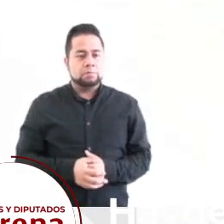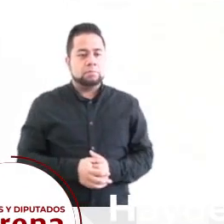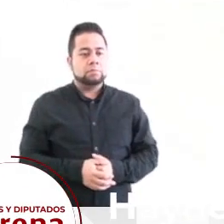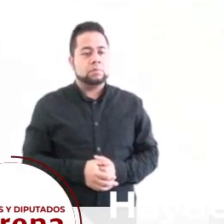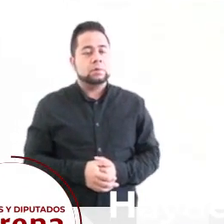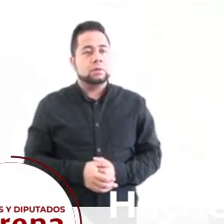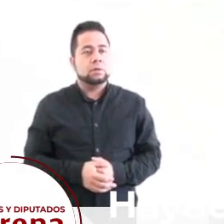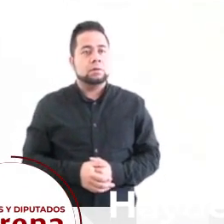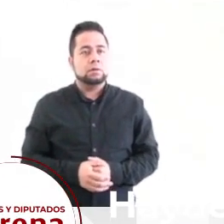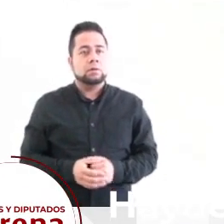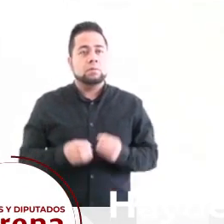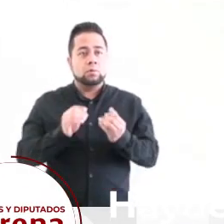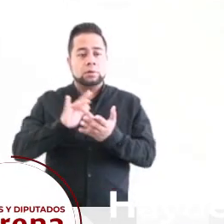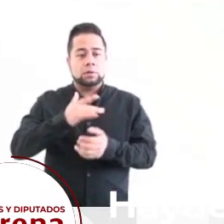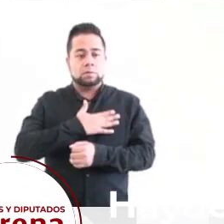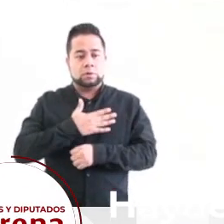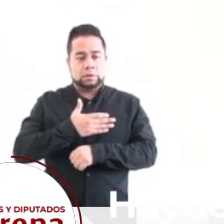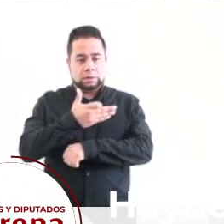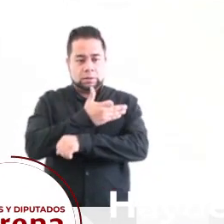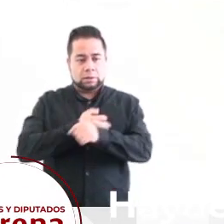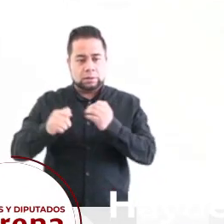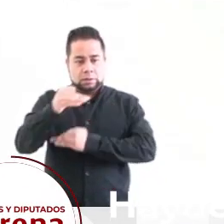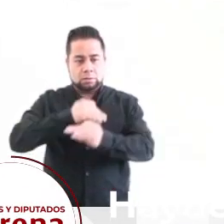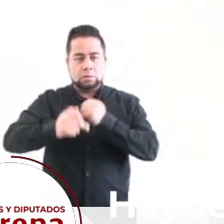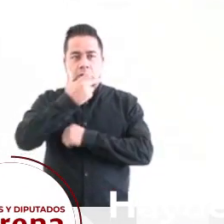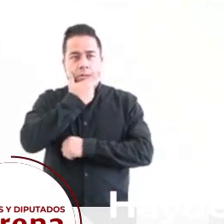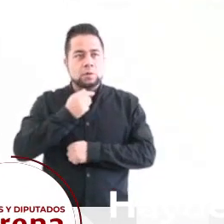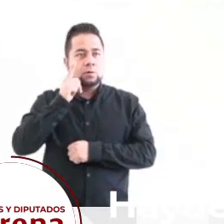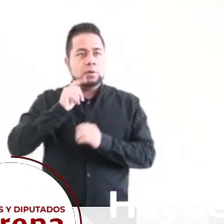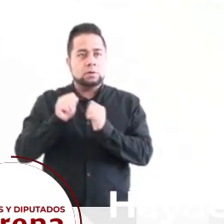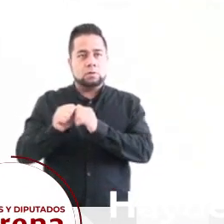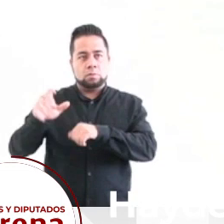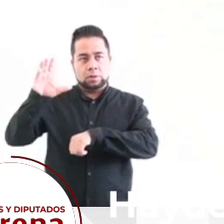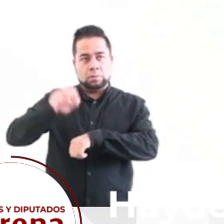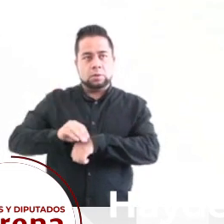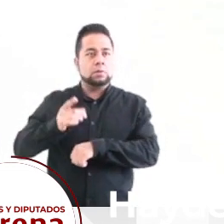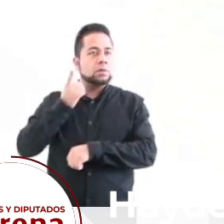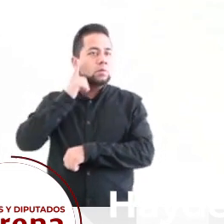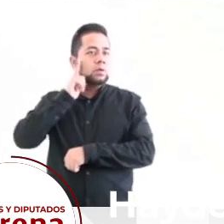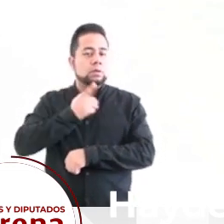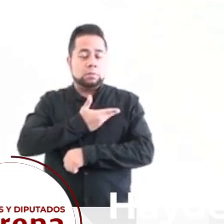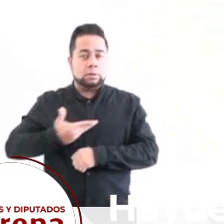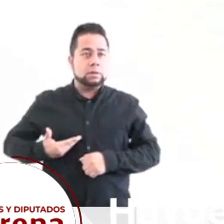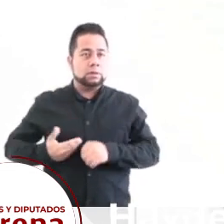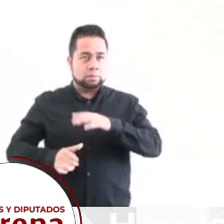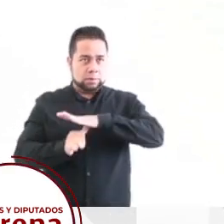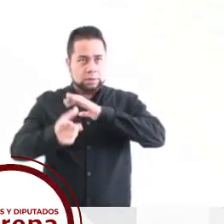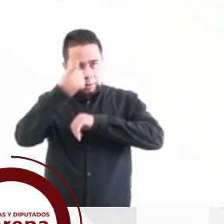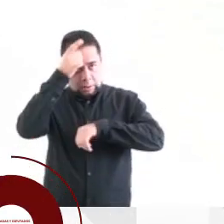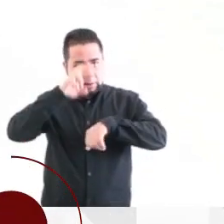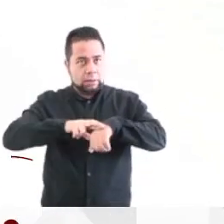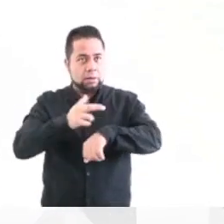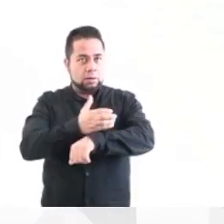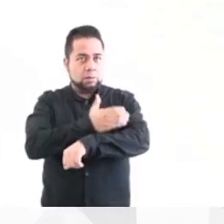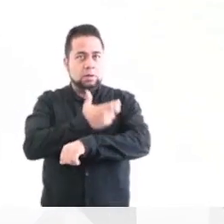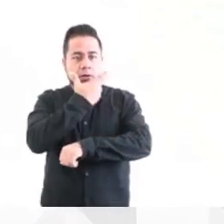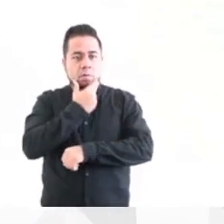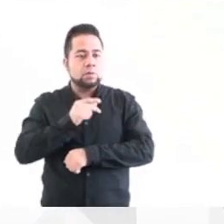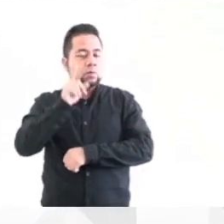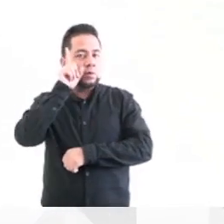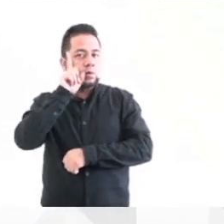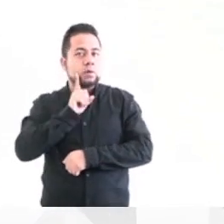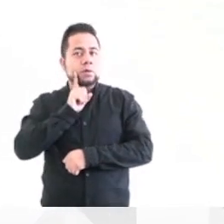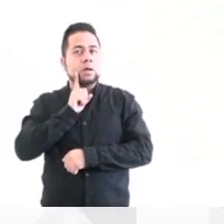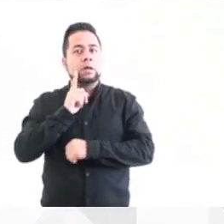Muchas gracias. Muy buenas tardes a todas y todos. Con su permiso, diputada presidenta de la mesa directiva, compañeras y compañeros,